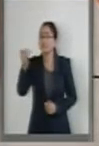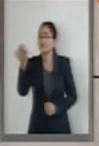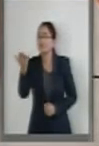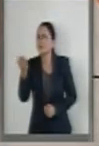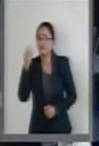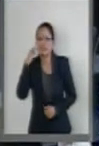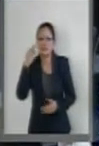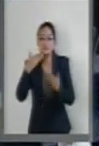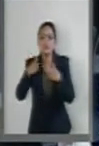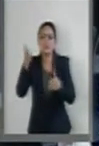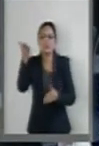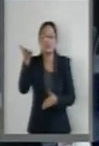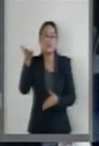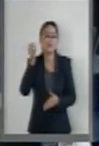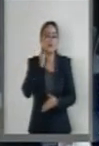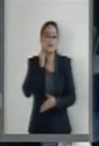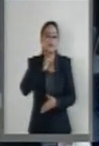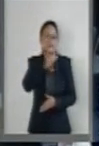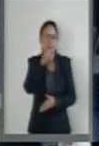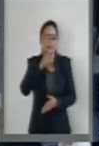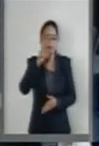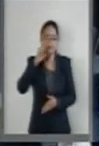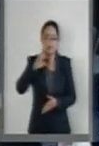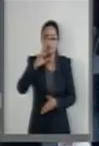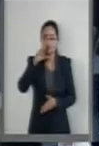vida. Por su atención y apoyo, muchas gracias.